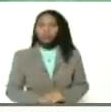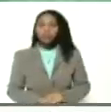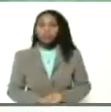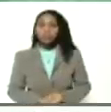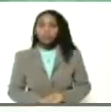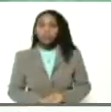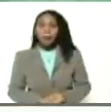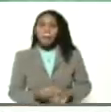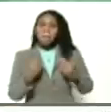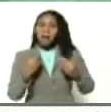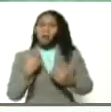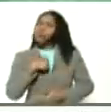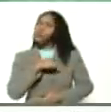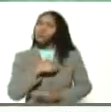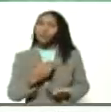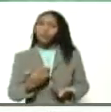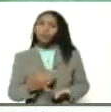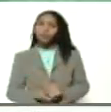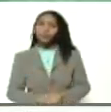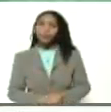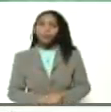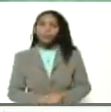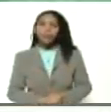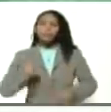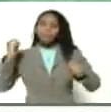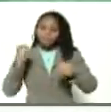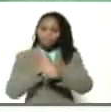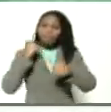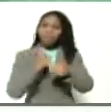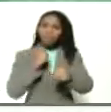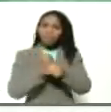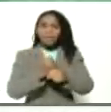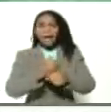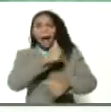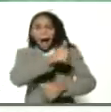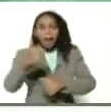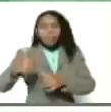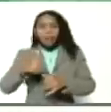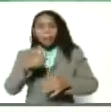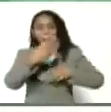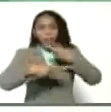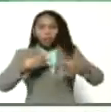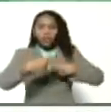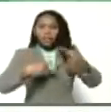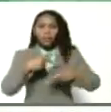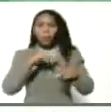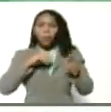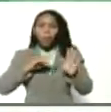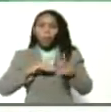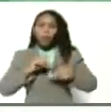para nosotros trabajar a los detalles de los procesos productivos.